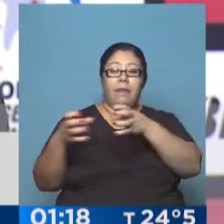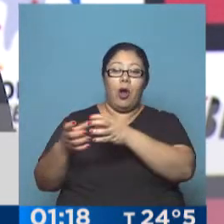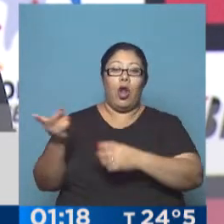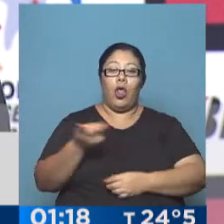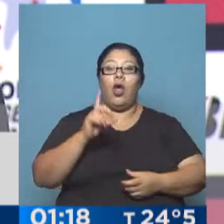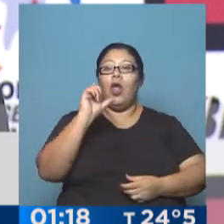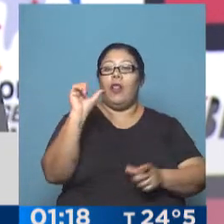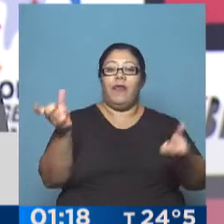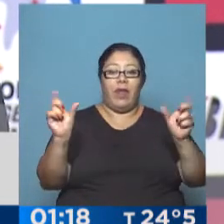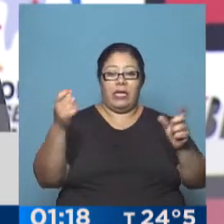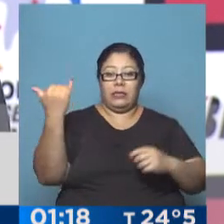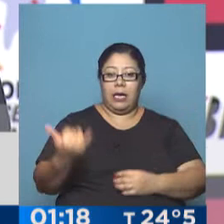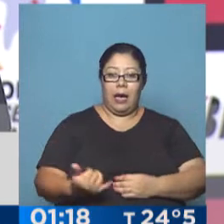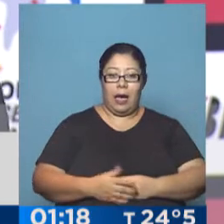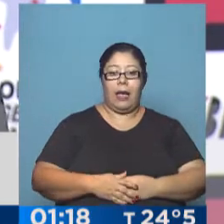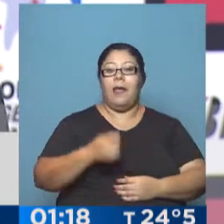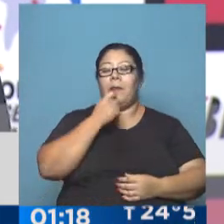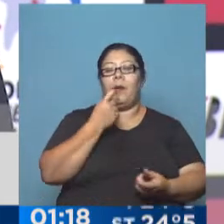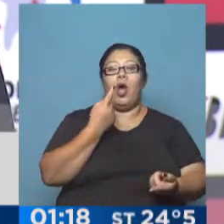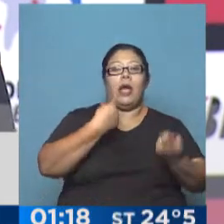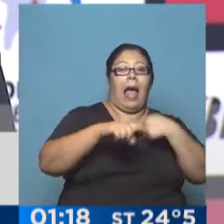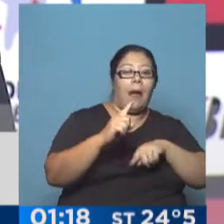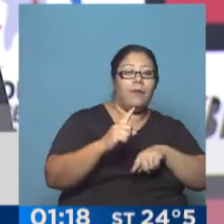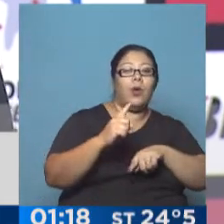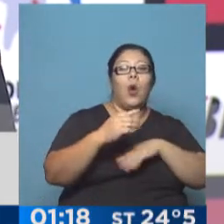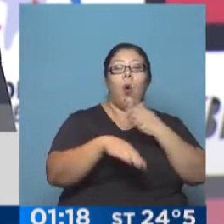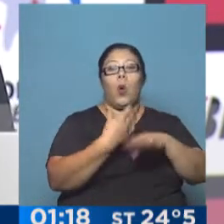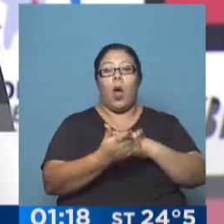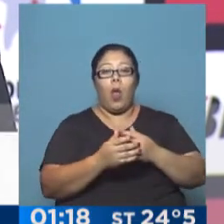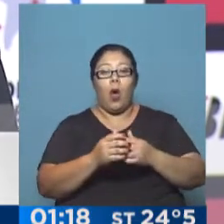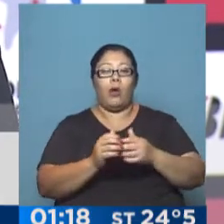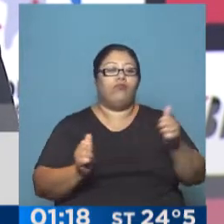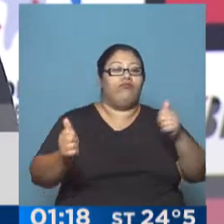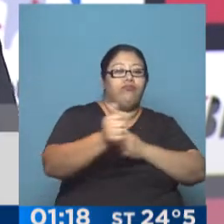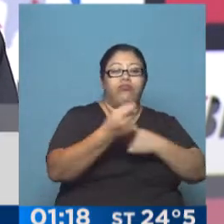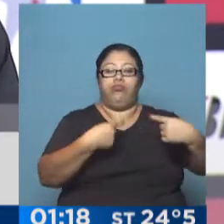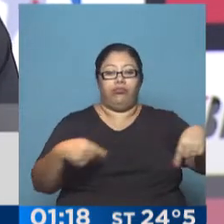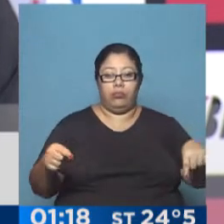Independientemente de un cambio, de un jugador, si juega uno, si juega otro.